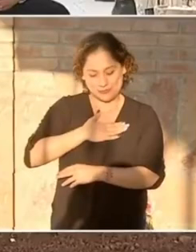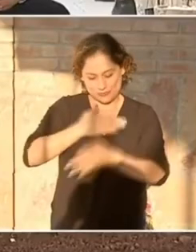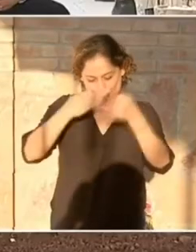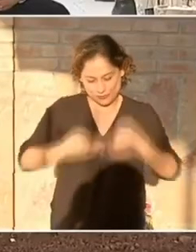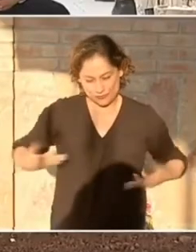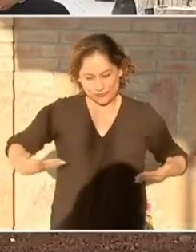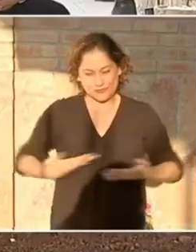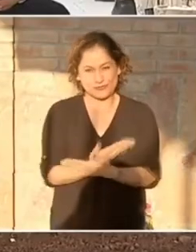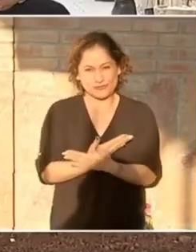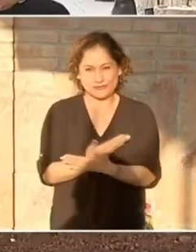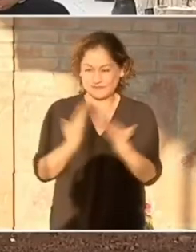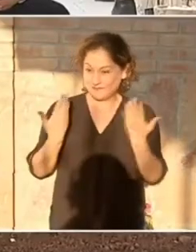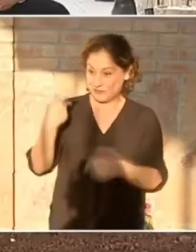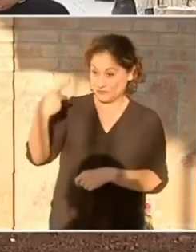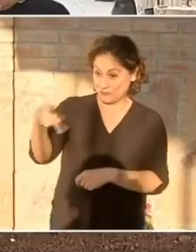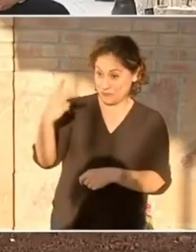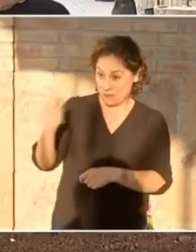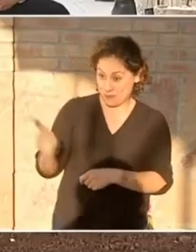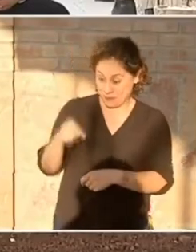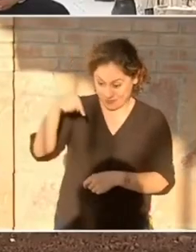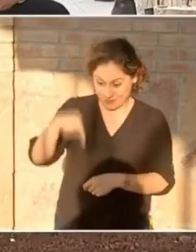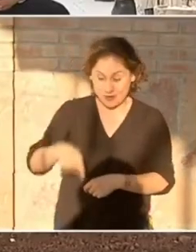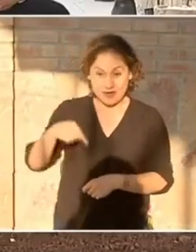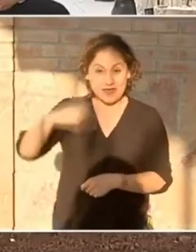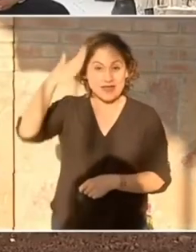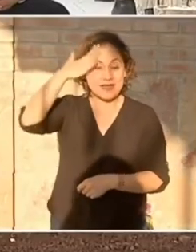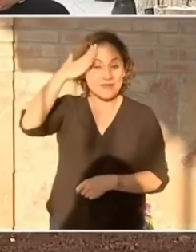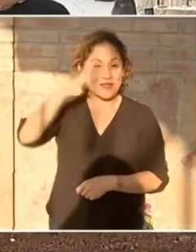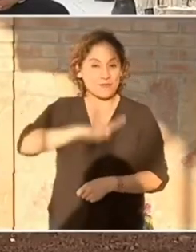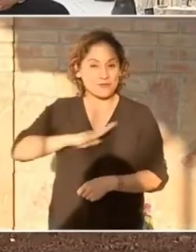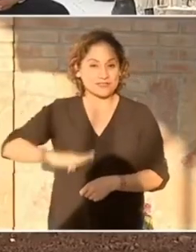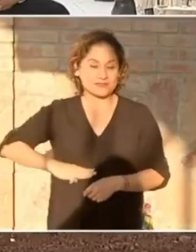pues es cabecera municipal.